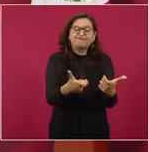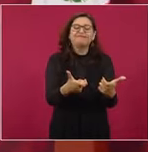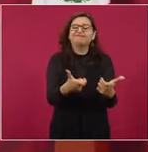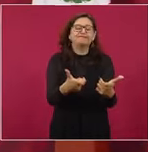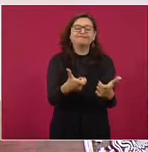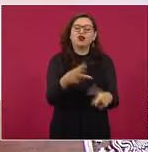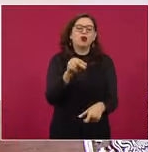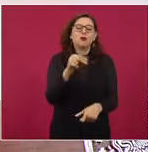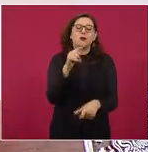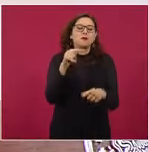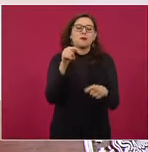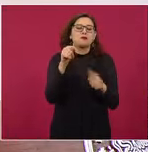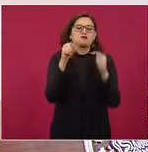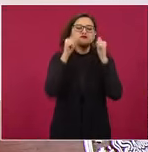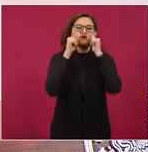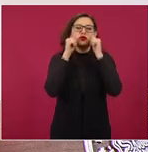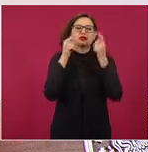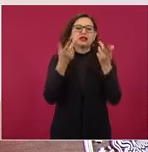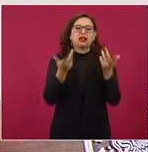y que tampoco tengo